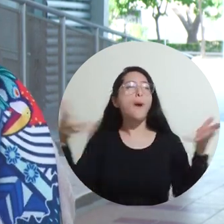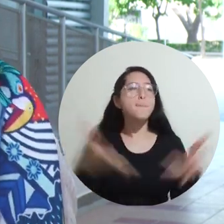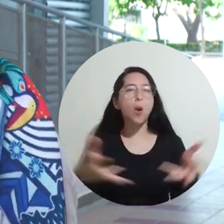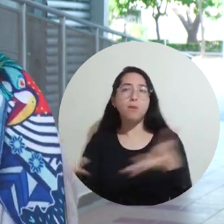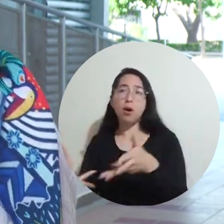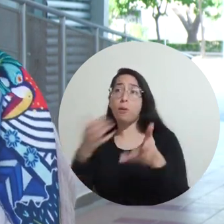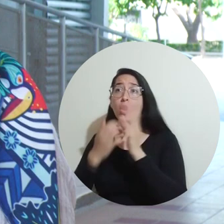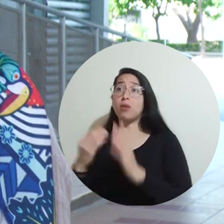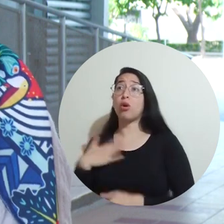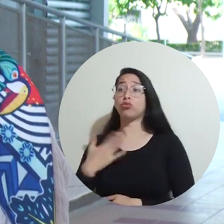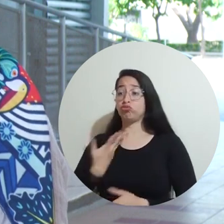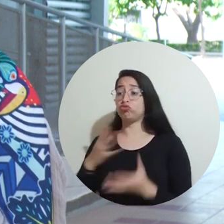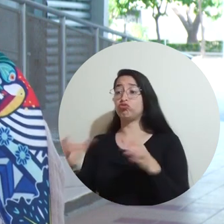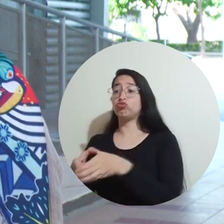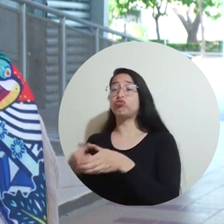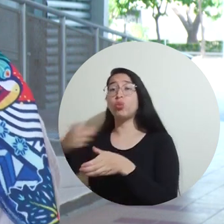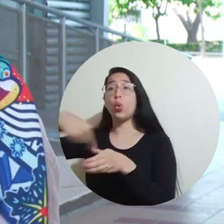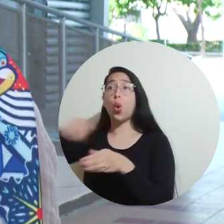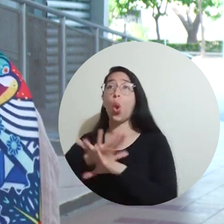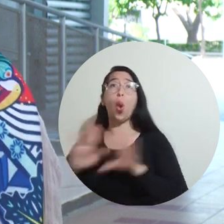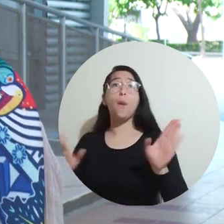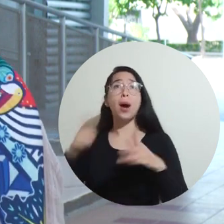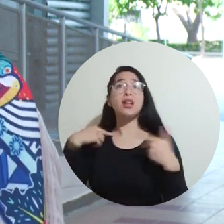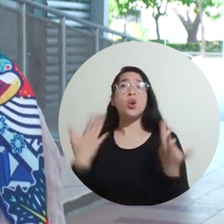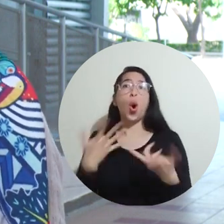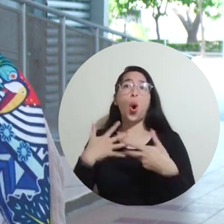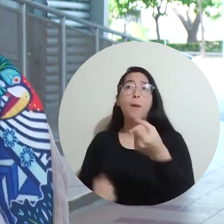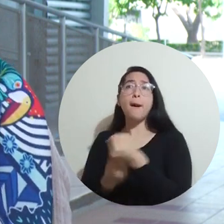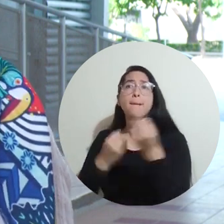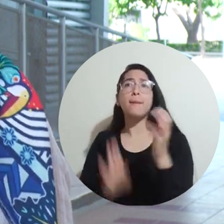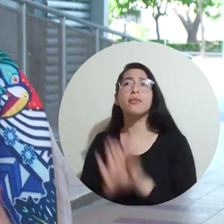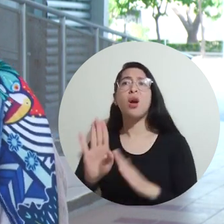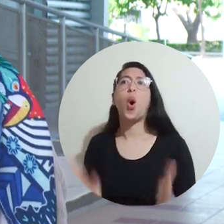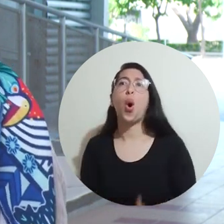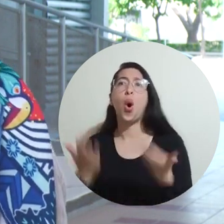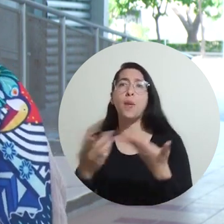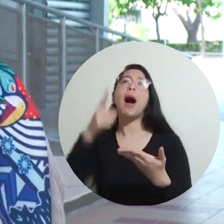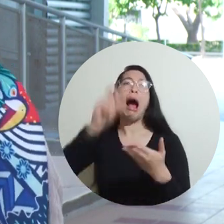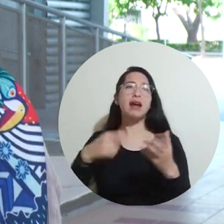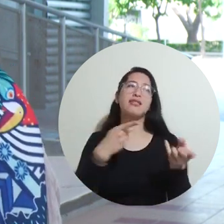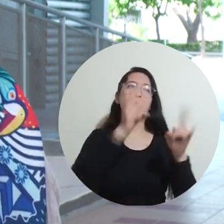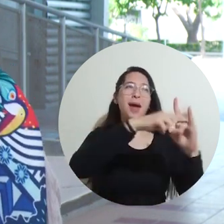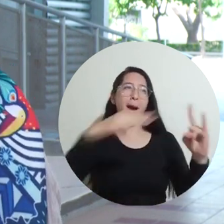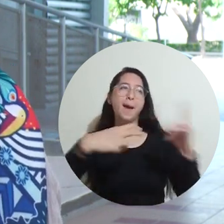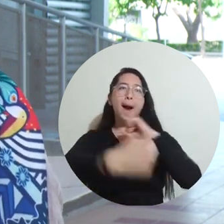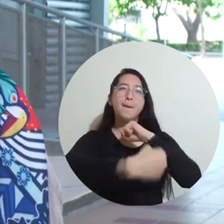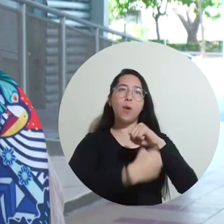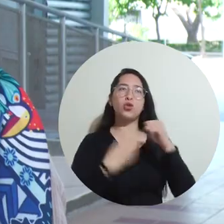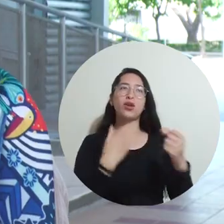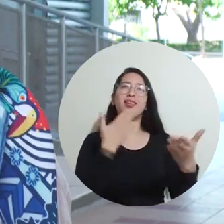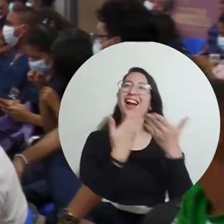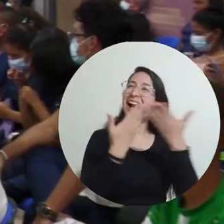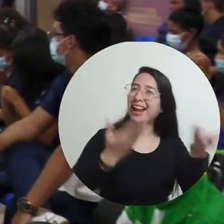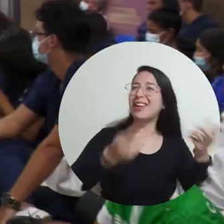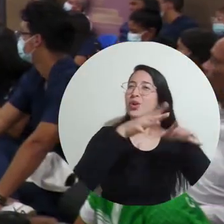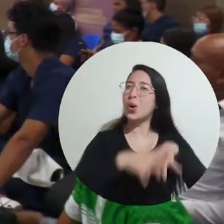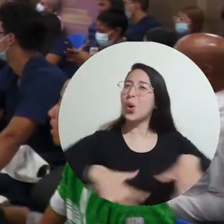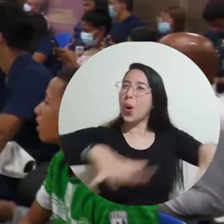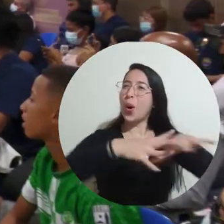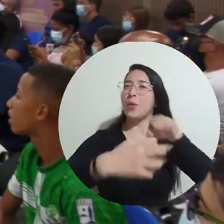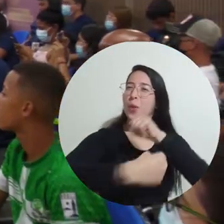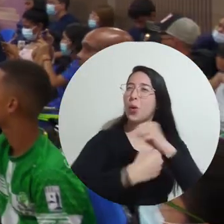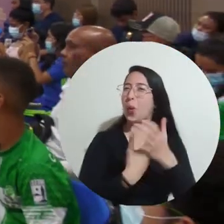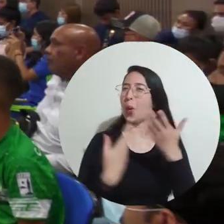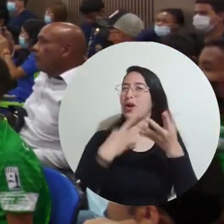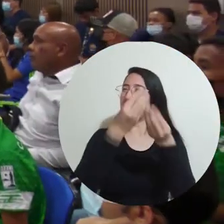espacios porque nosotros solos no logramos la infraestructura y las posibilidades que la universidad tiene. La Alma